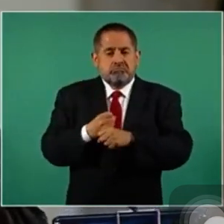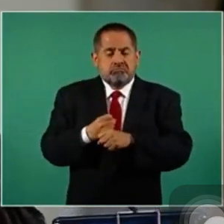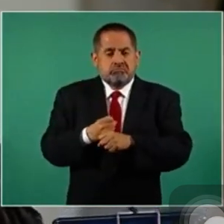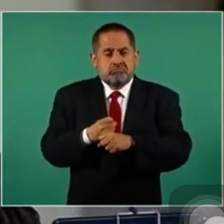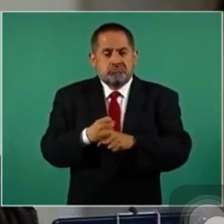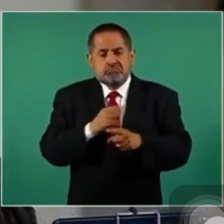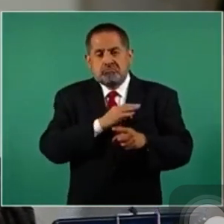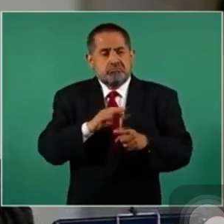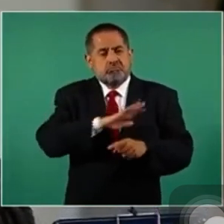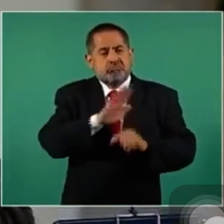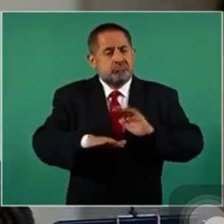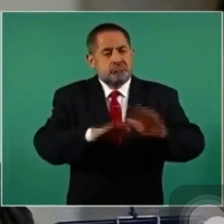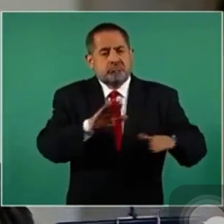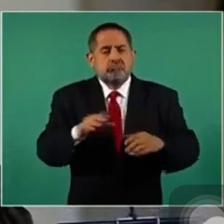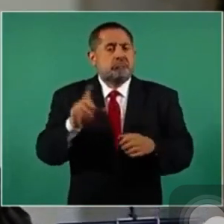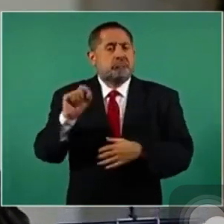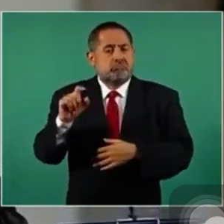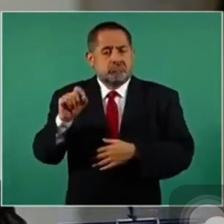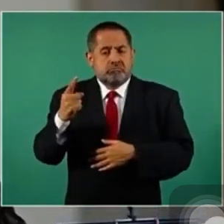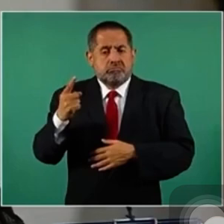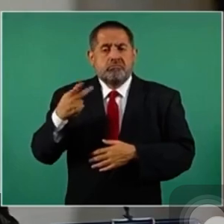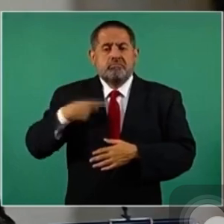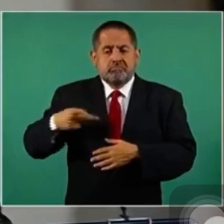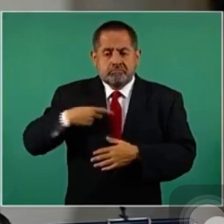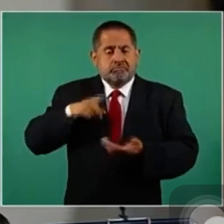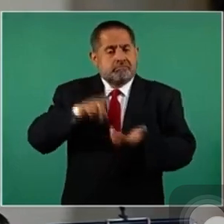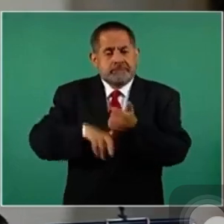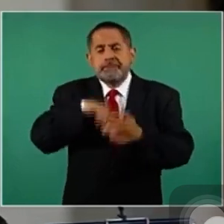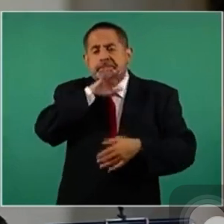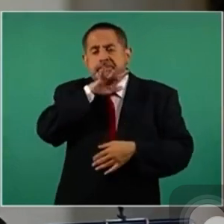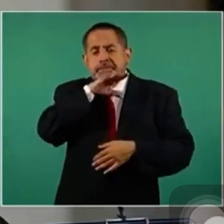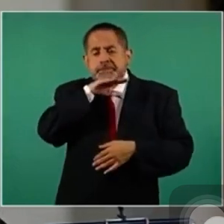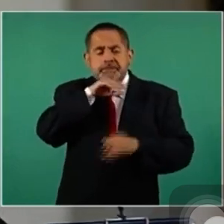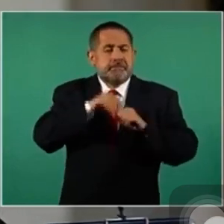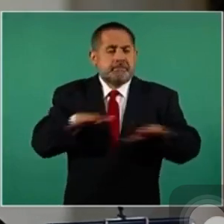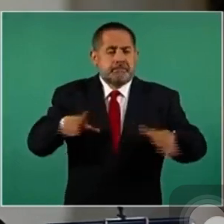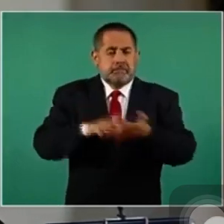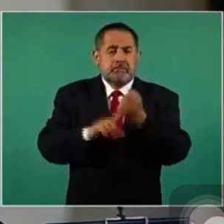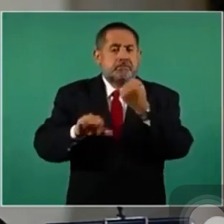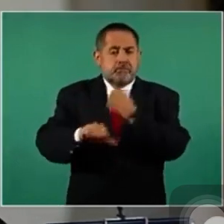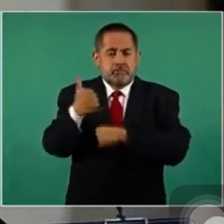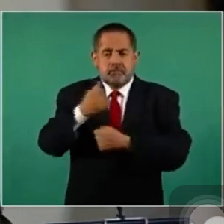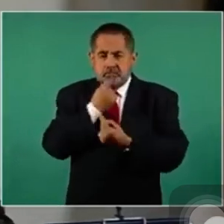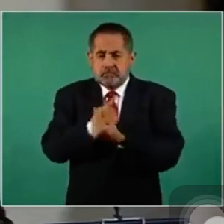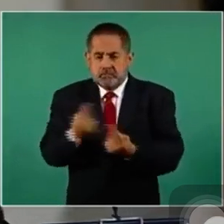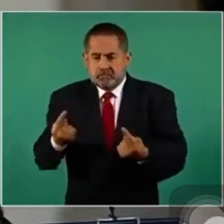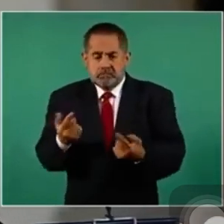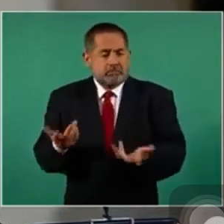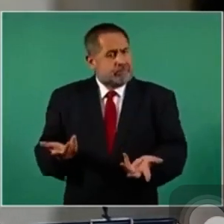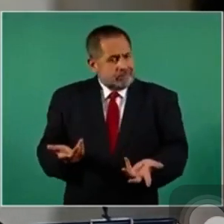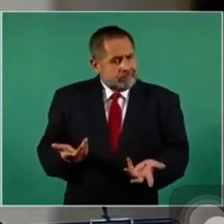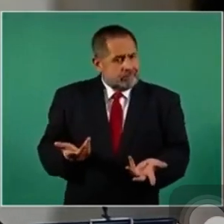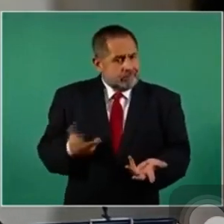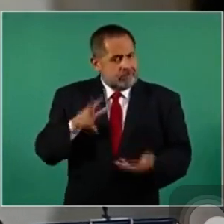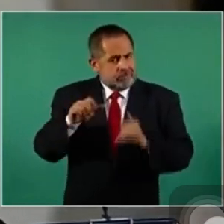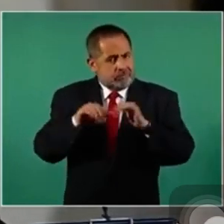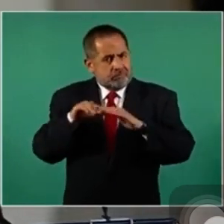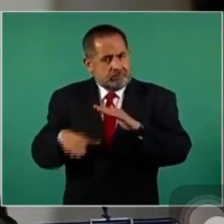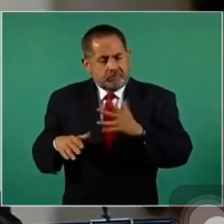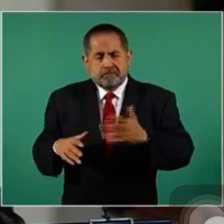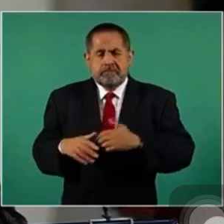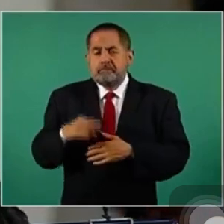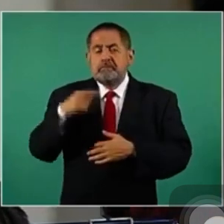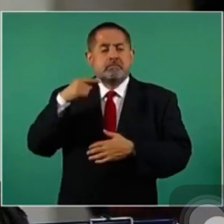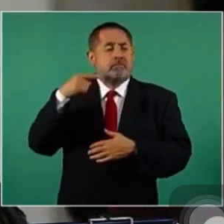se han muerto 21 personas por contaminación, entre ellos 11 menores, y que uno